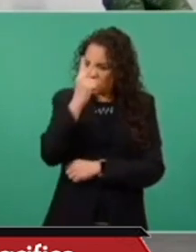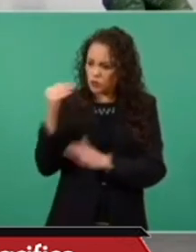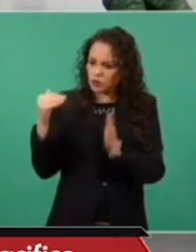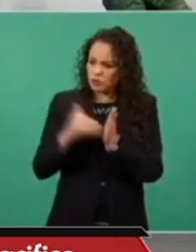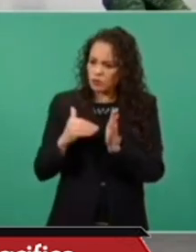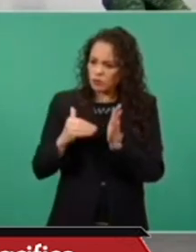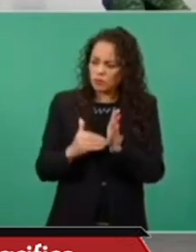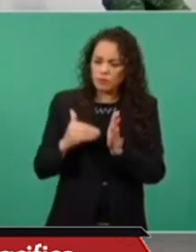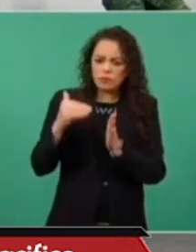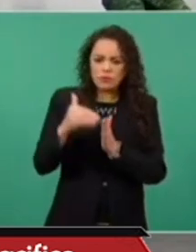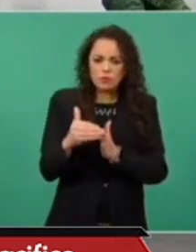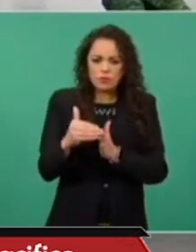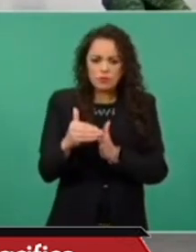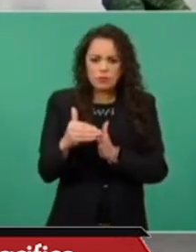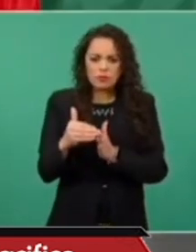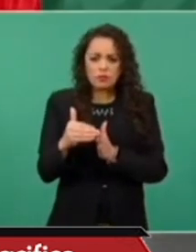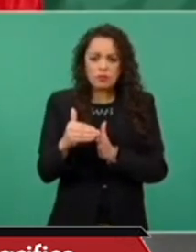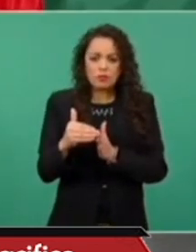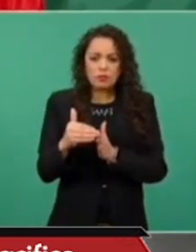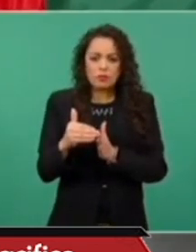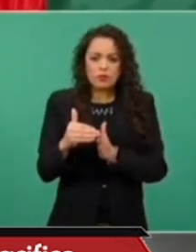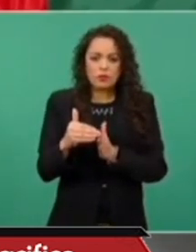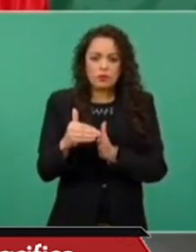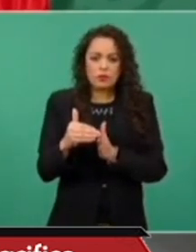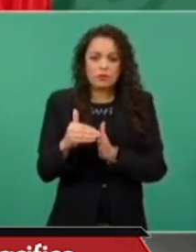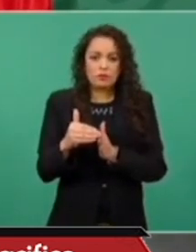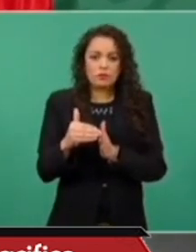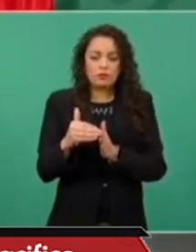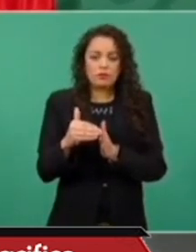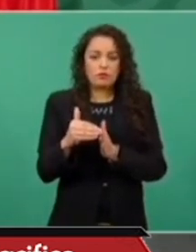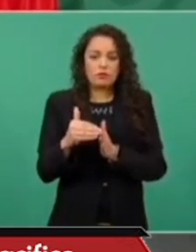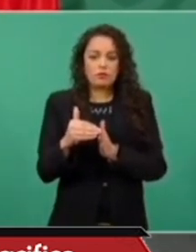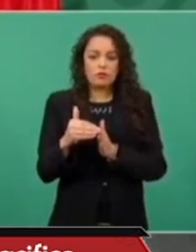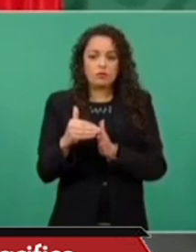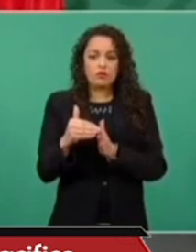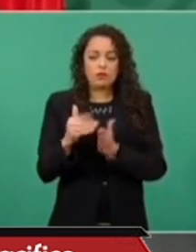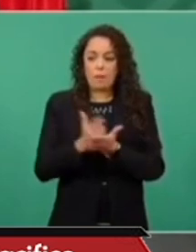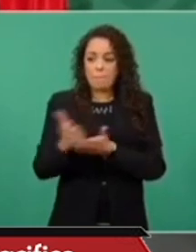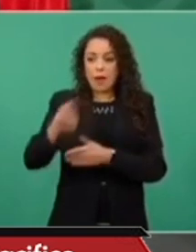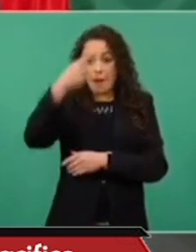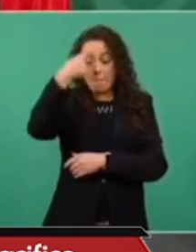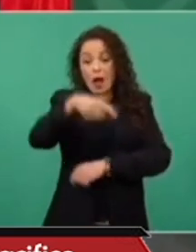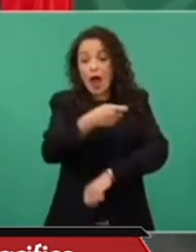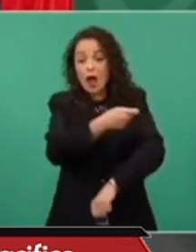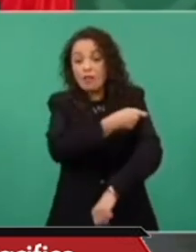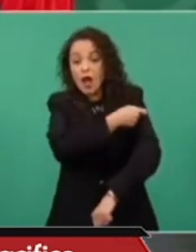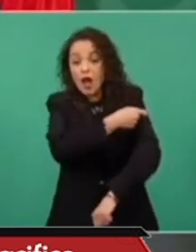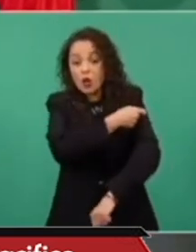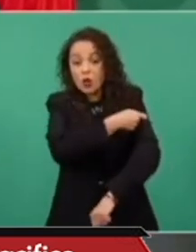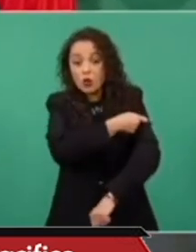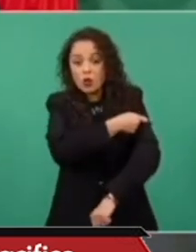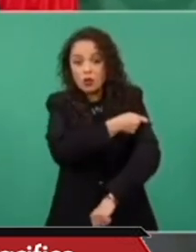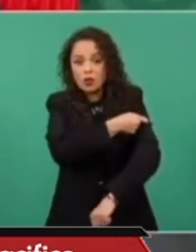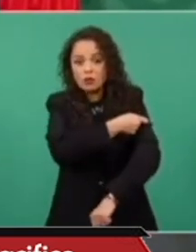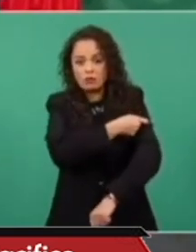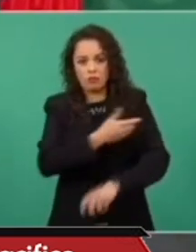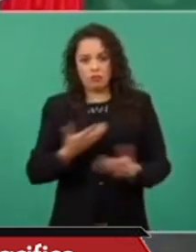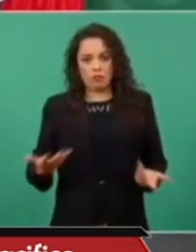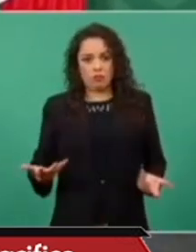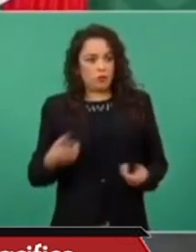de vacunas y estos son 28 mil.